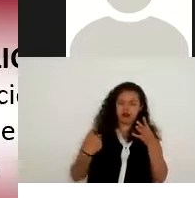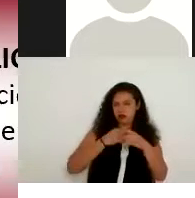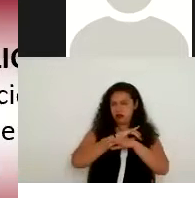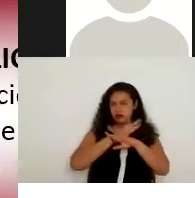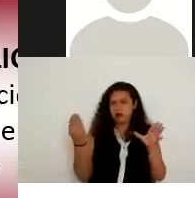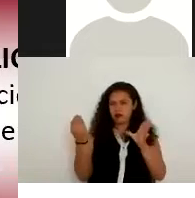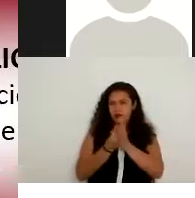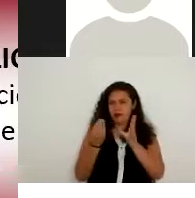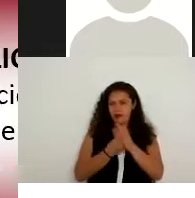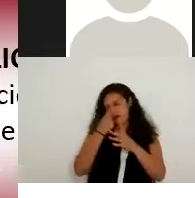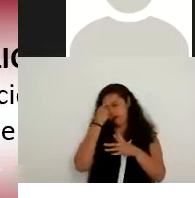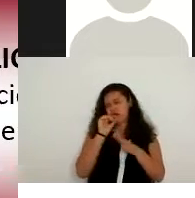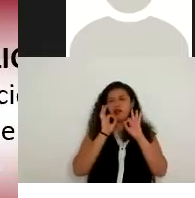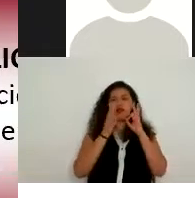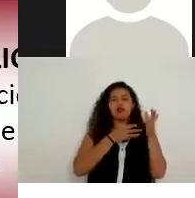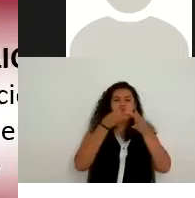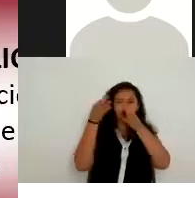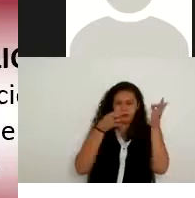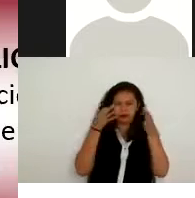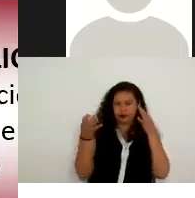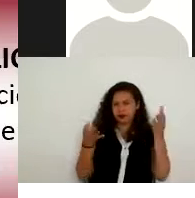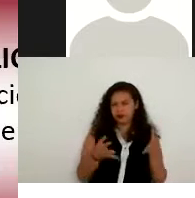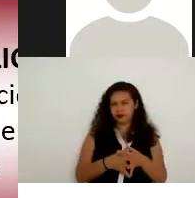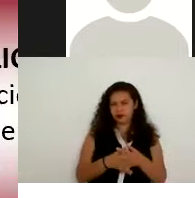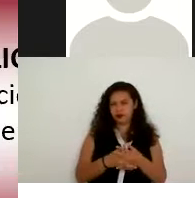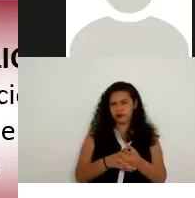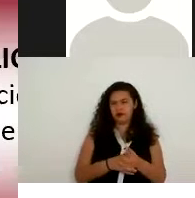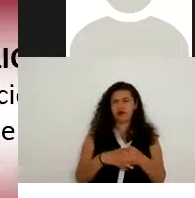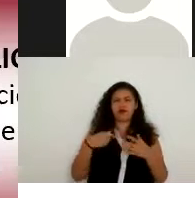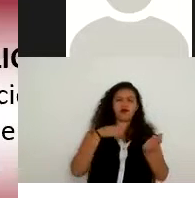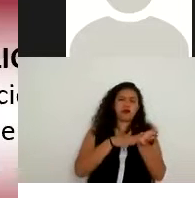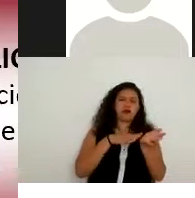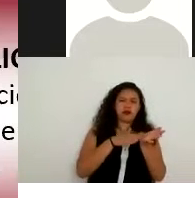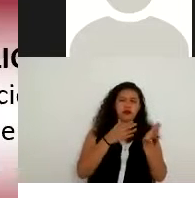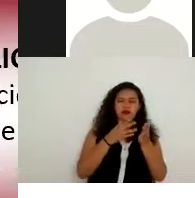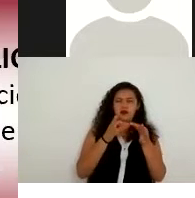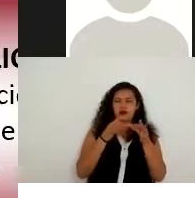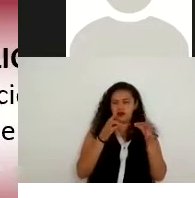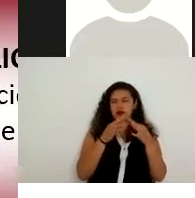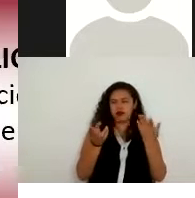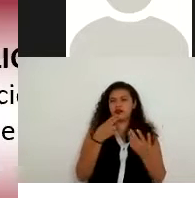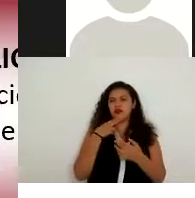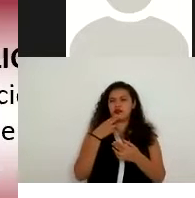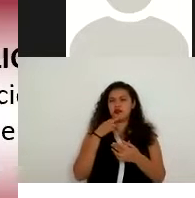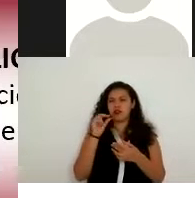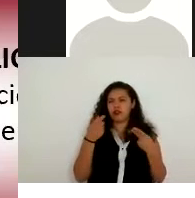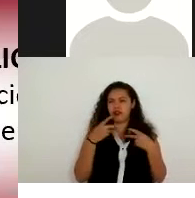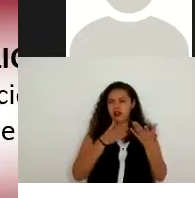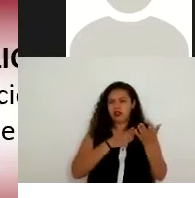por cualquier medio sea medio físico sea documento sea medio electrónico el uso abarca cualquier acción de acceso